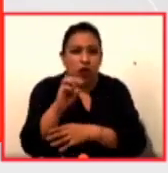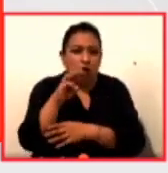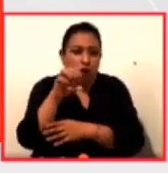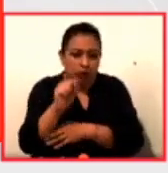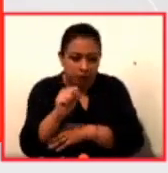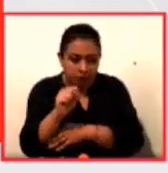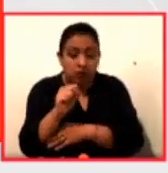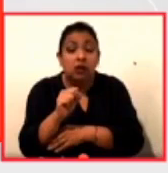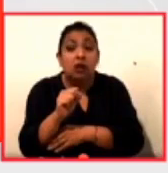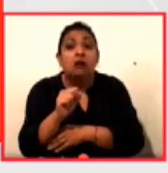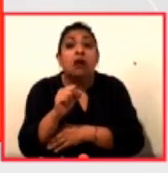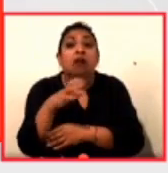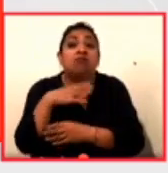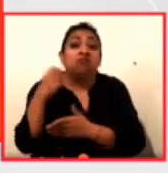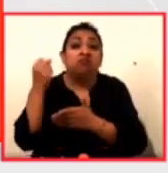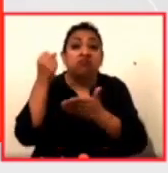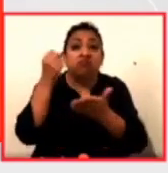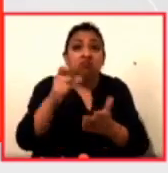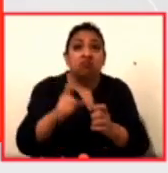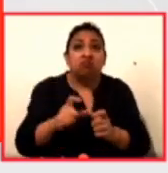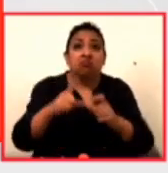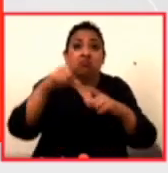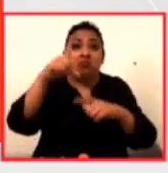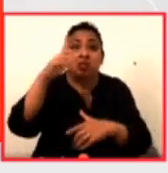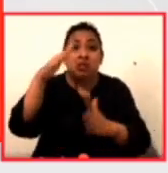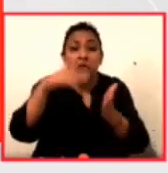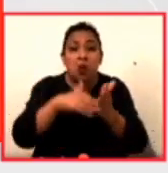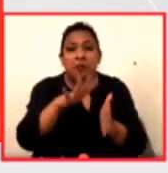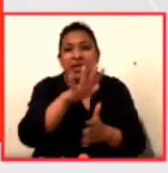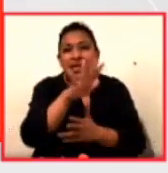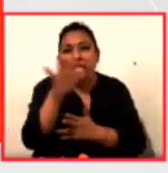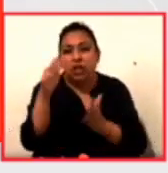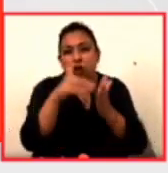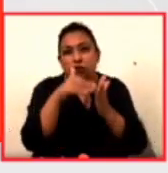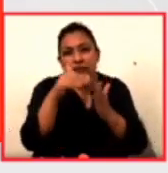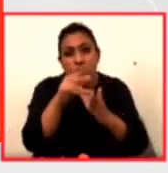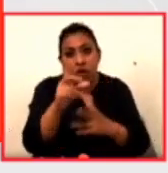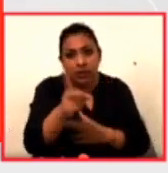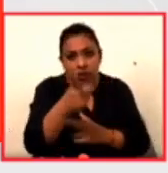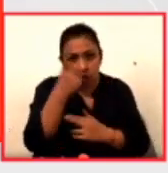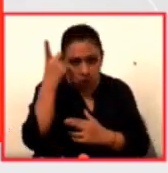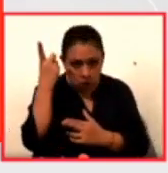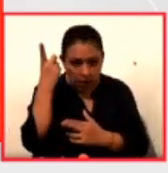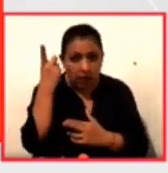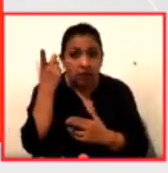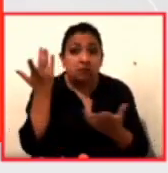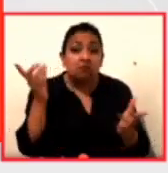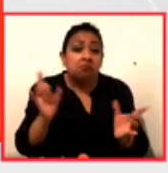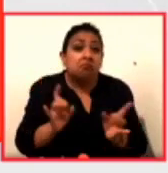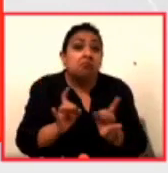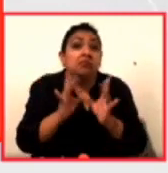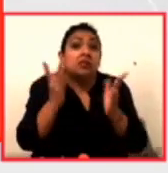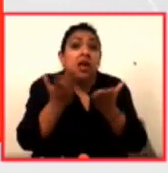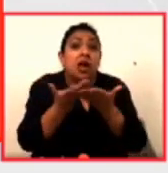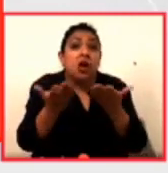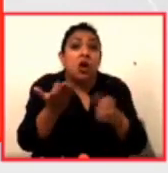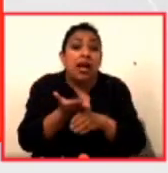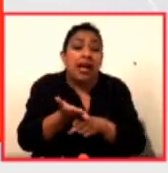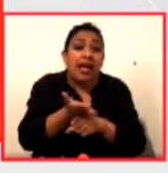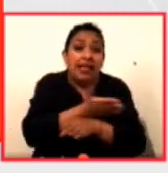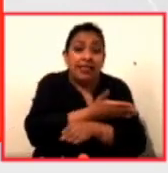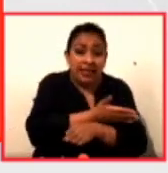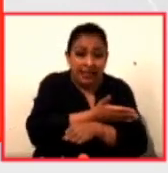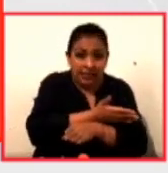la Salud de presupuesto incrementó a más de 5.500 millones de dólares la situación aquí es que antes de este año